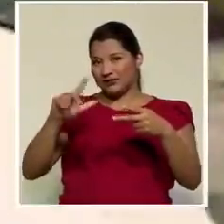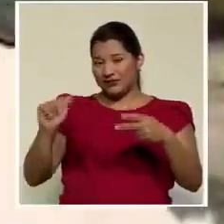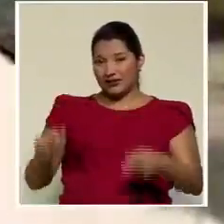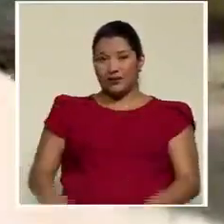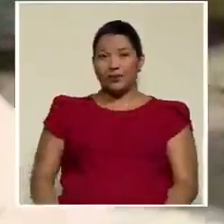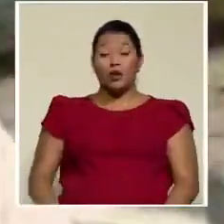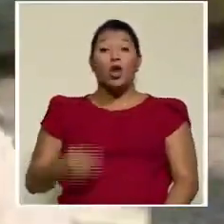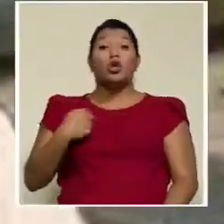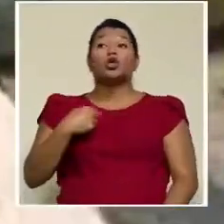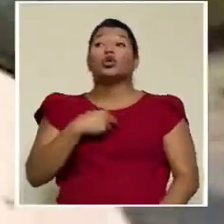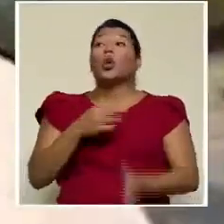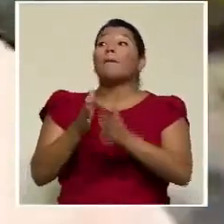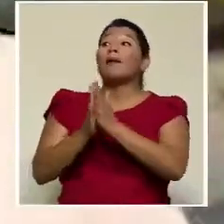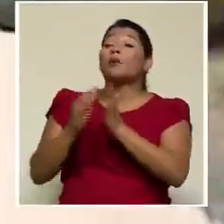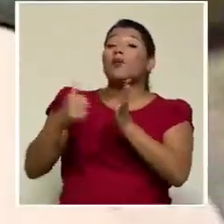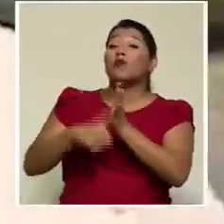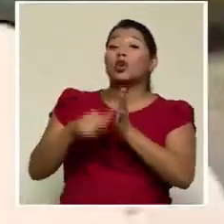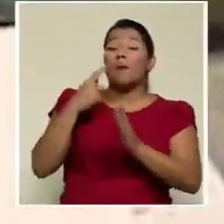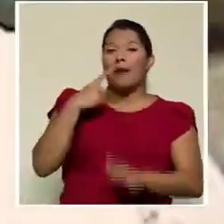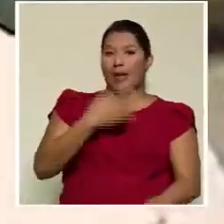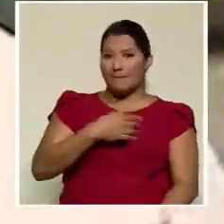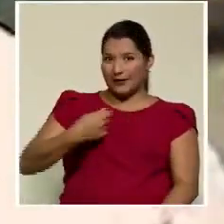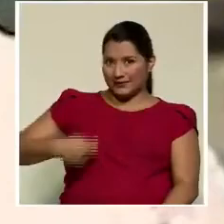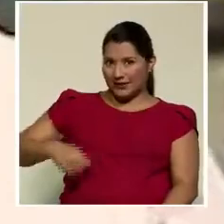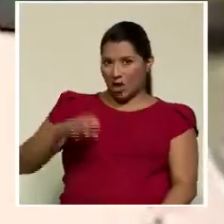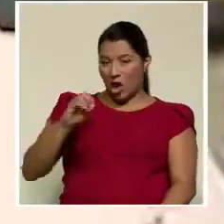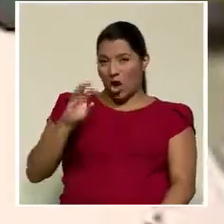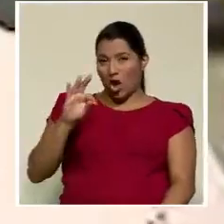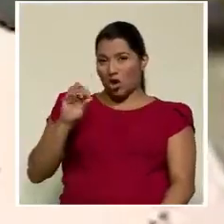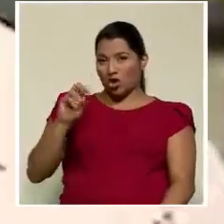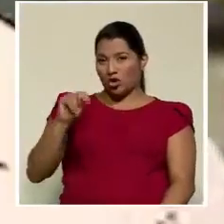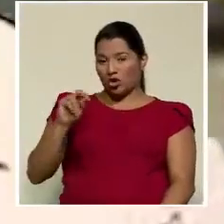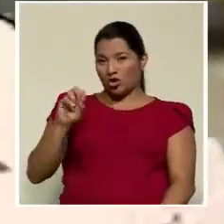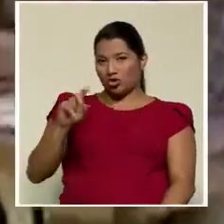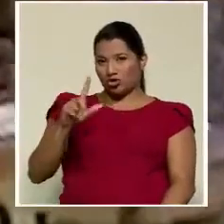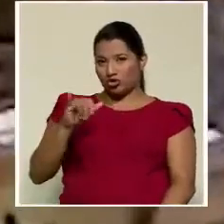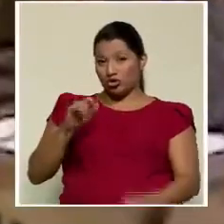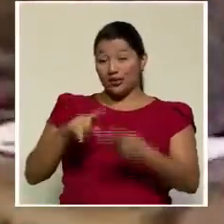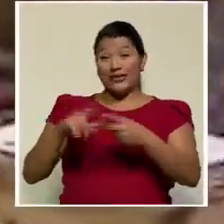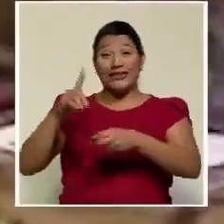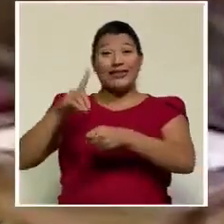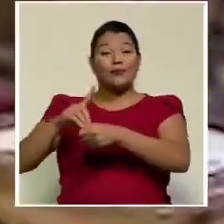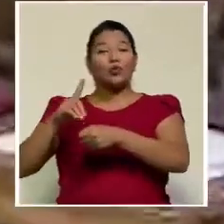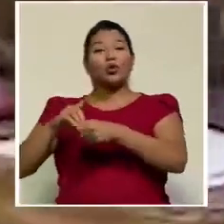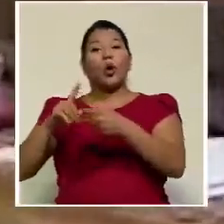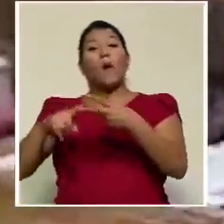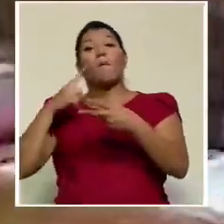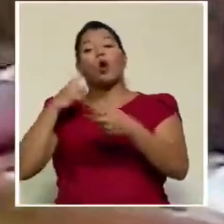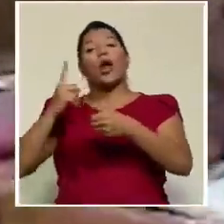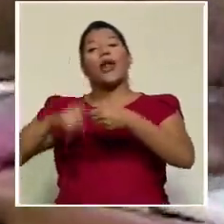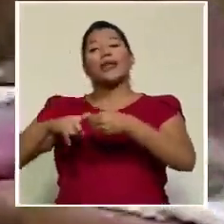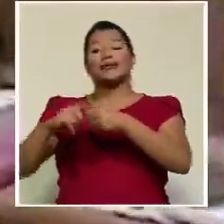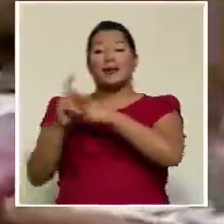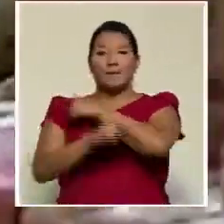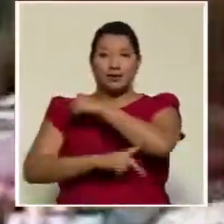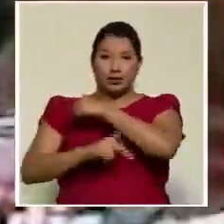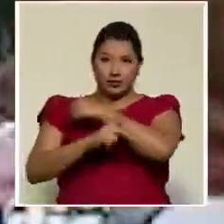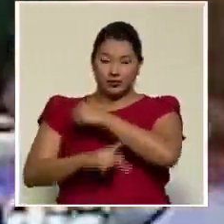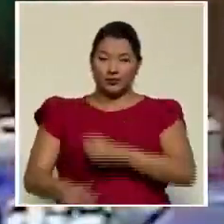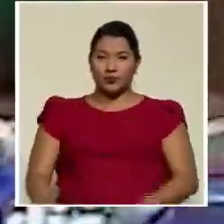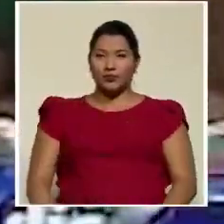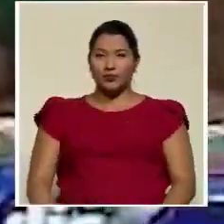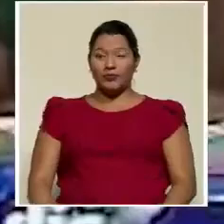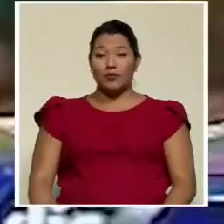voto para presidente, para Otón Solís y para diputados y regidores por Alianza Patriótica, del Partido del Corazón.